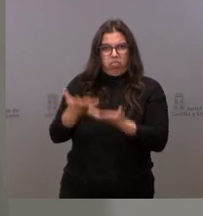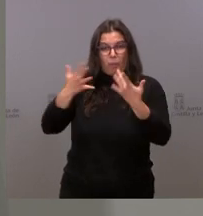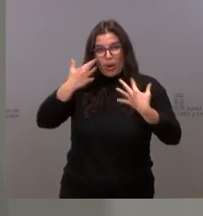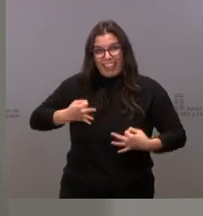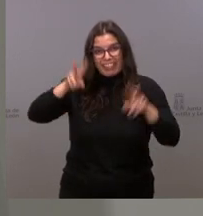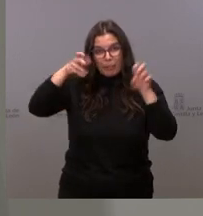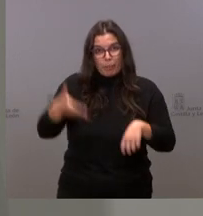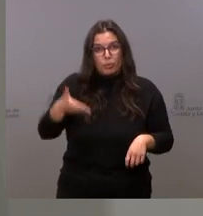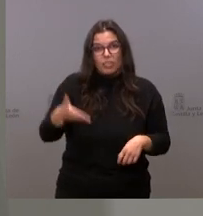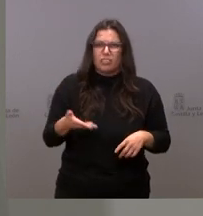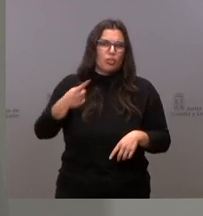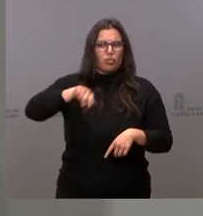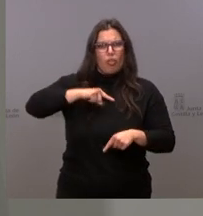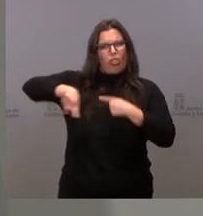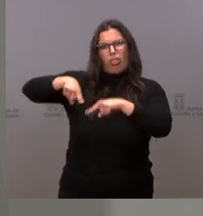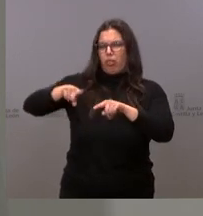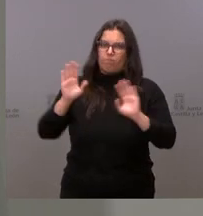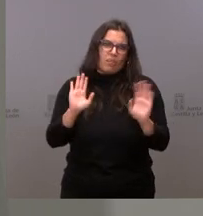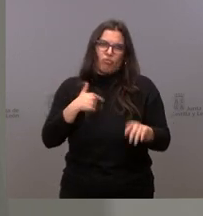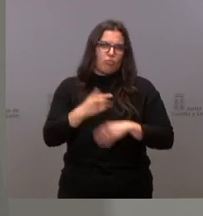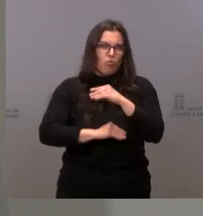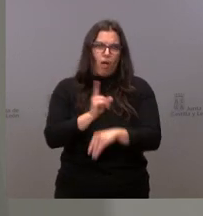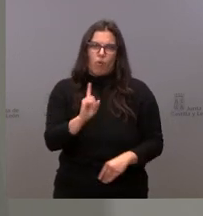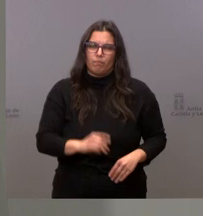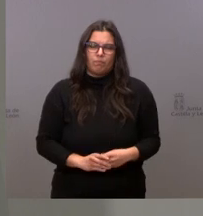vamos a escalar en las declaraciones. Yo no lo voy a hacer.